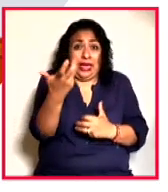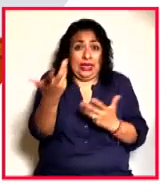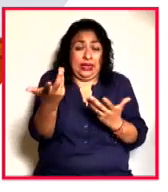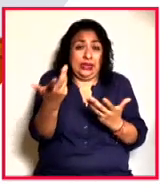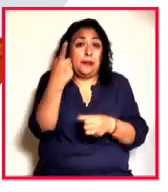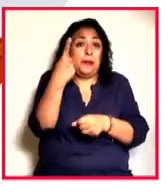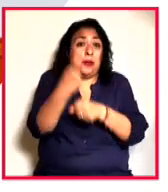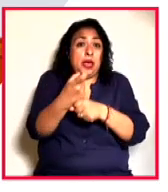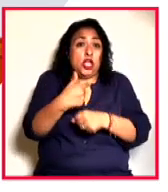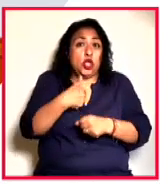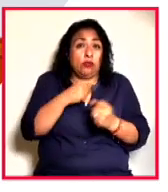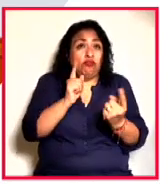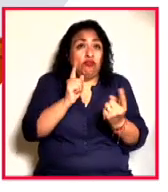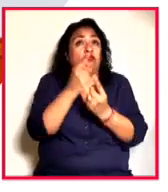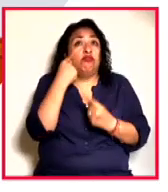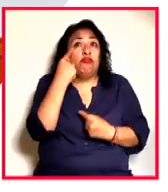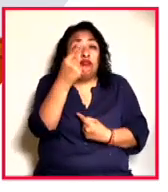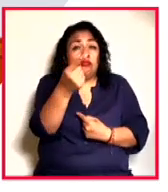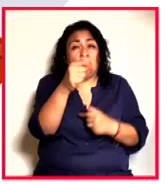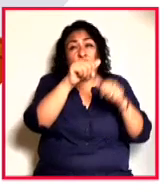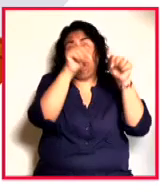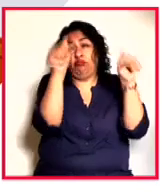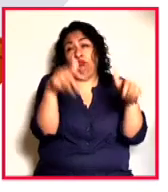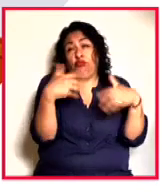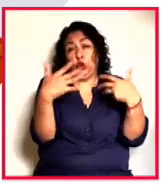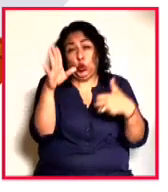persona con la obra de este gran artista.